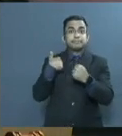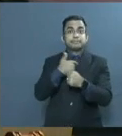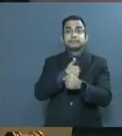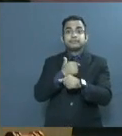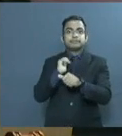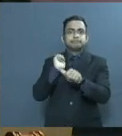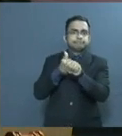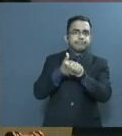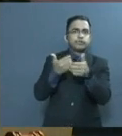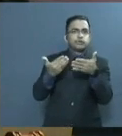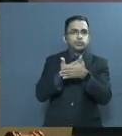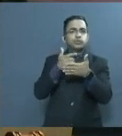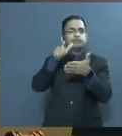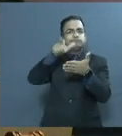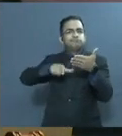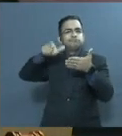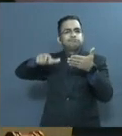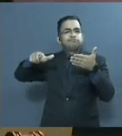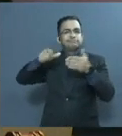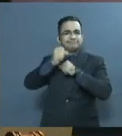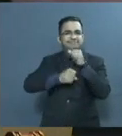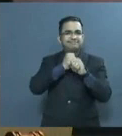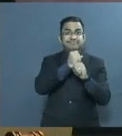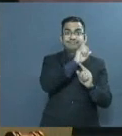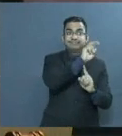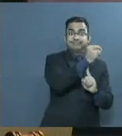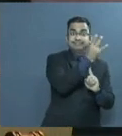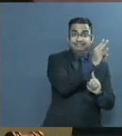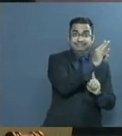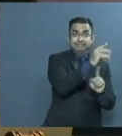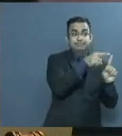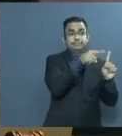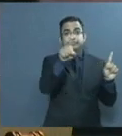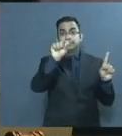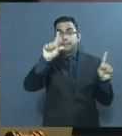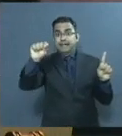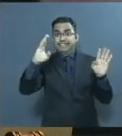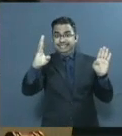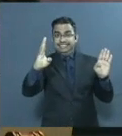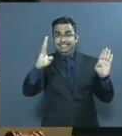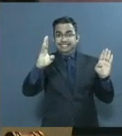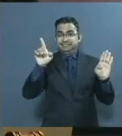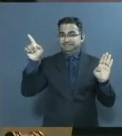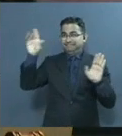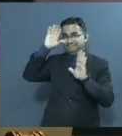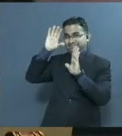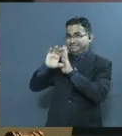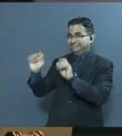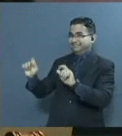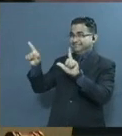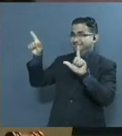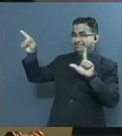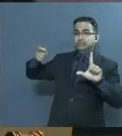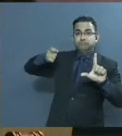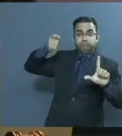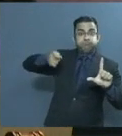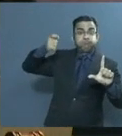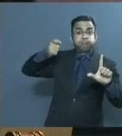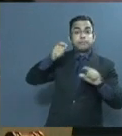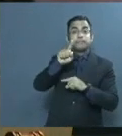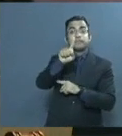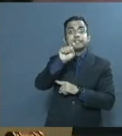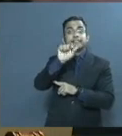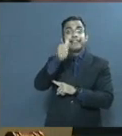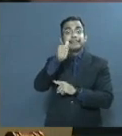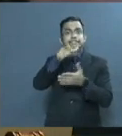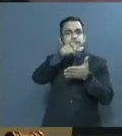judiciales correspondientes al periodo 2017-2020, publicando en el portal institucional 110